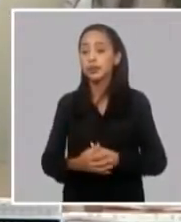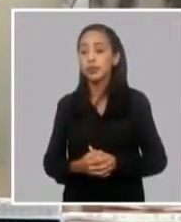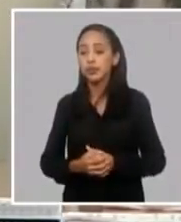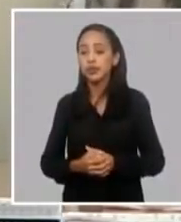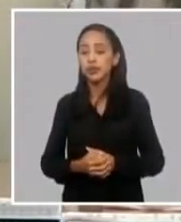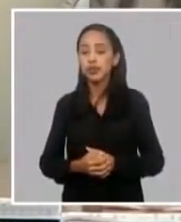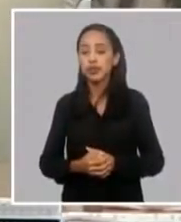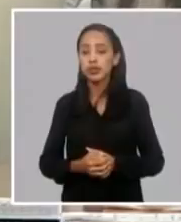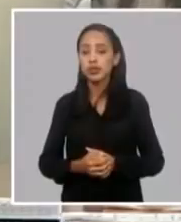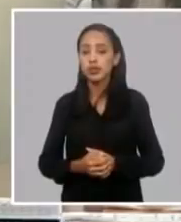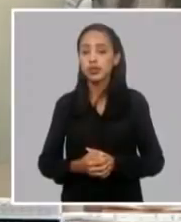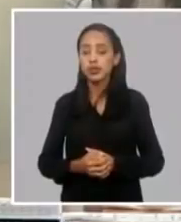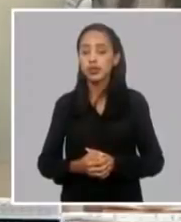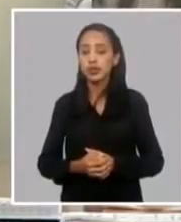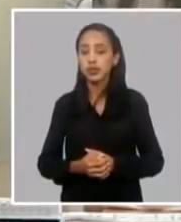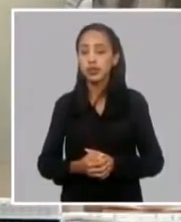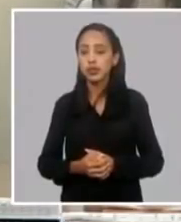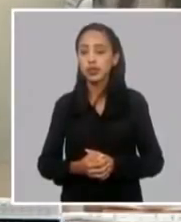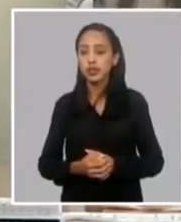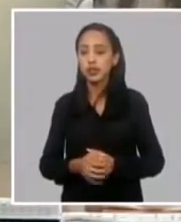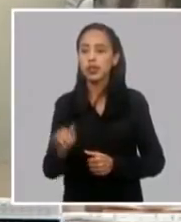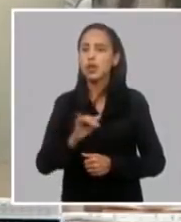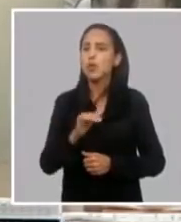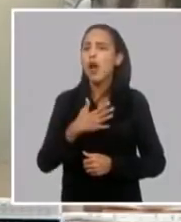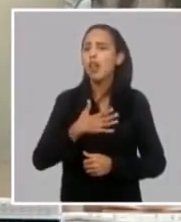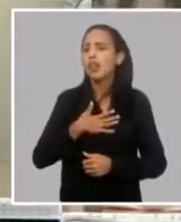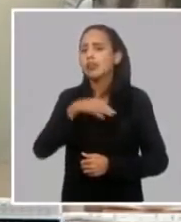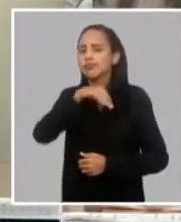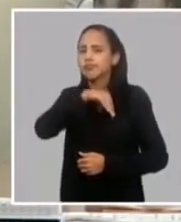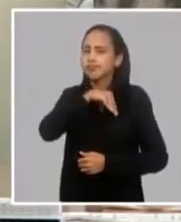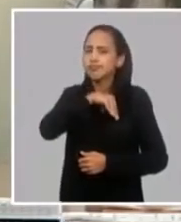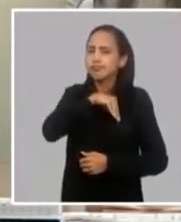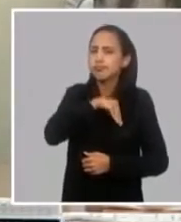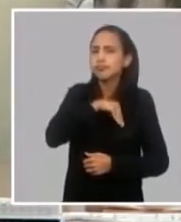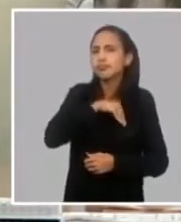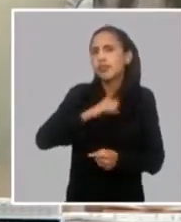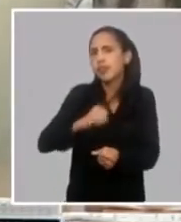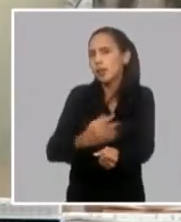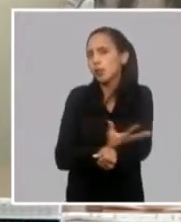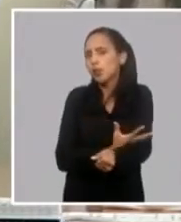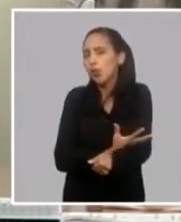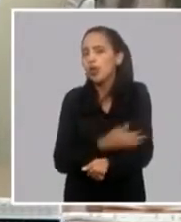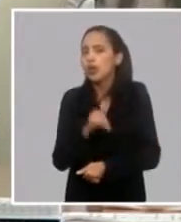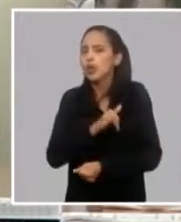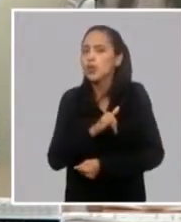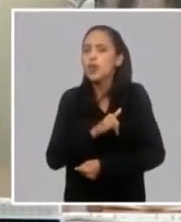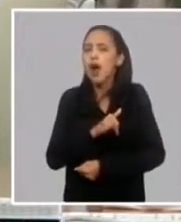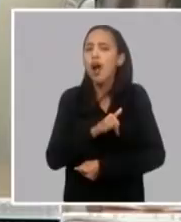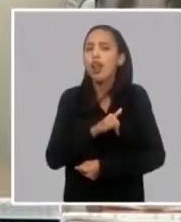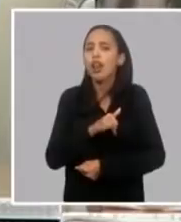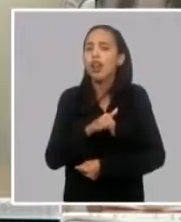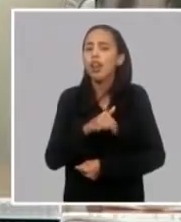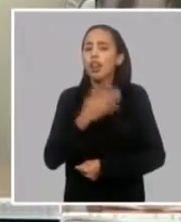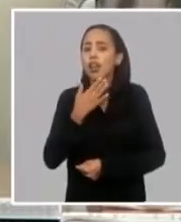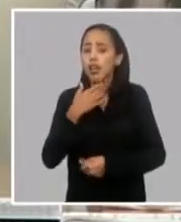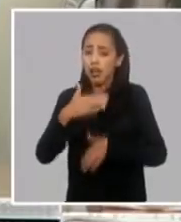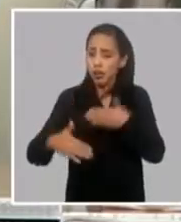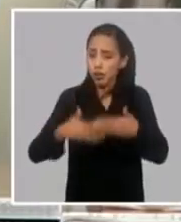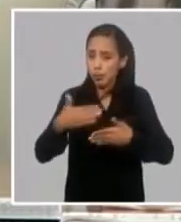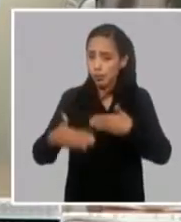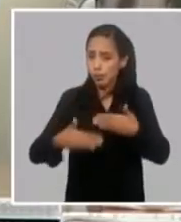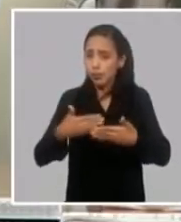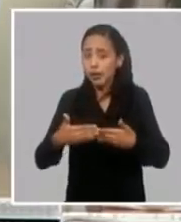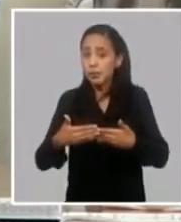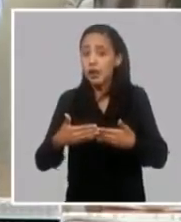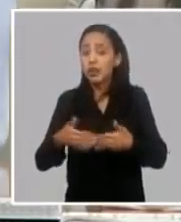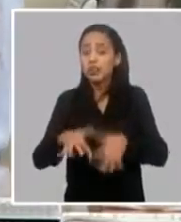desde el punto de vista también de sentimientos, de emociones y de convicciones de la problemática, de